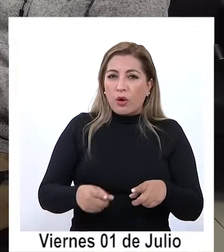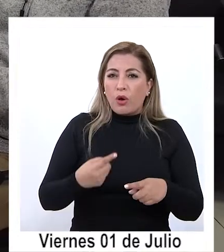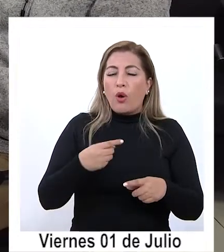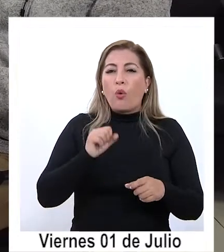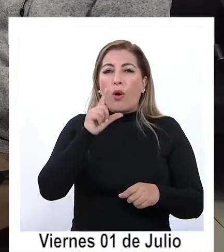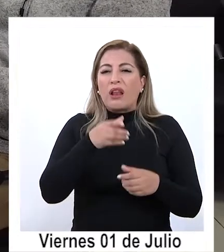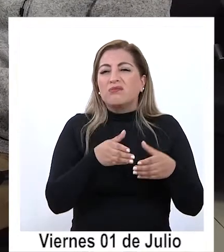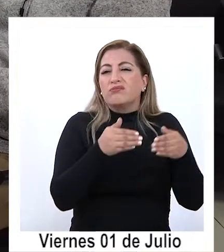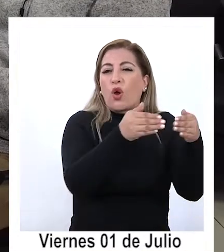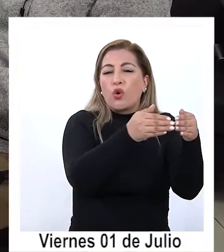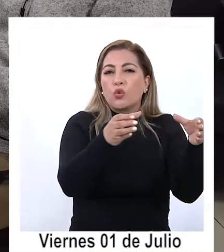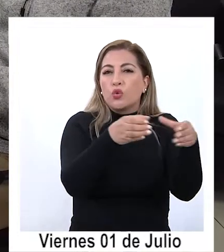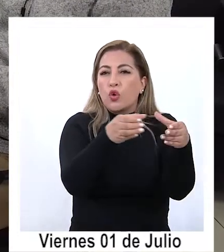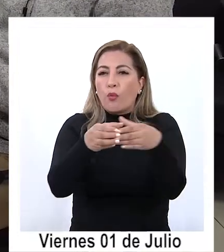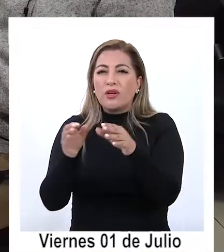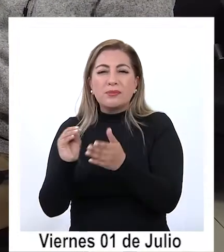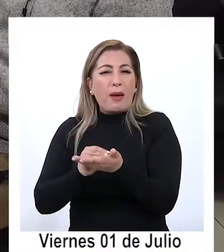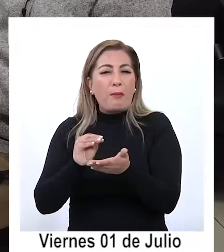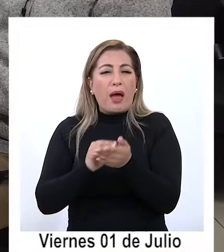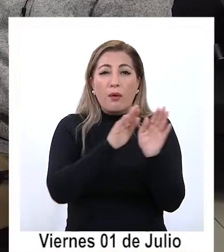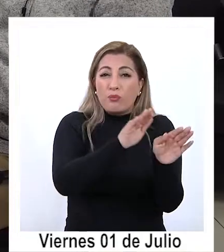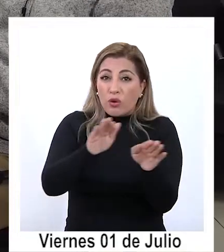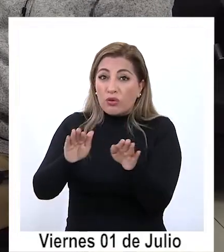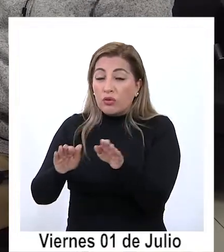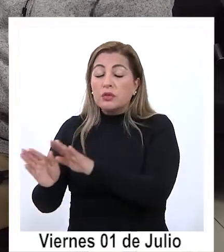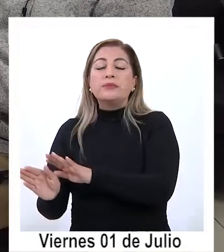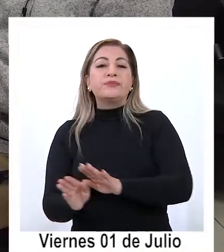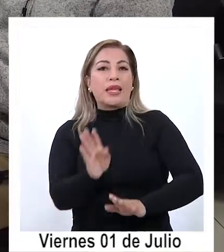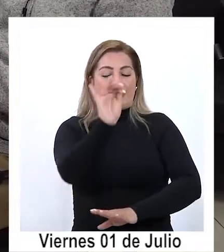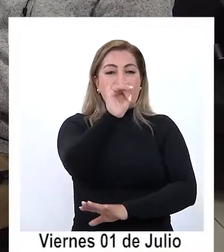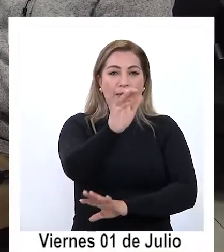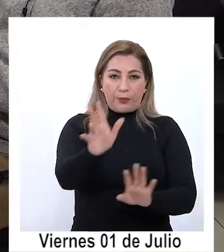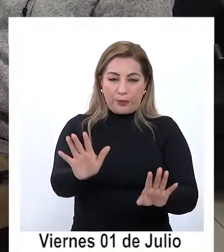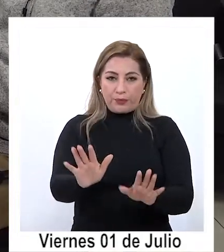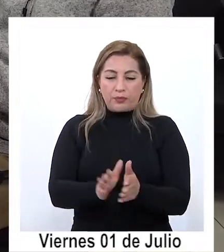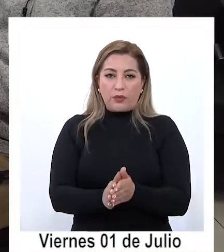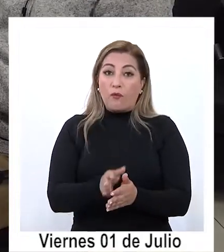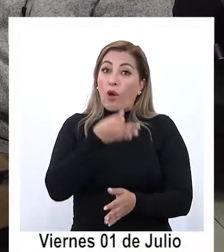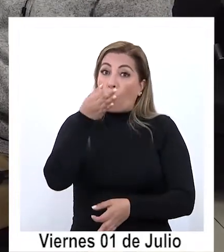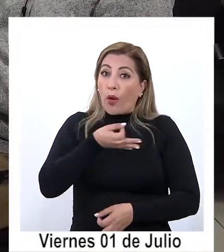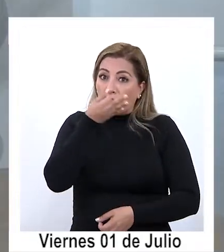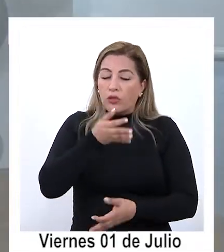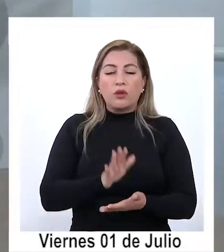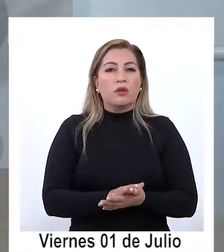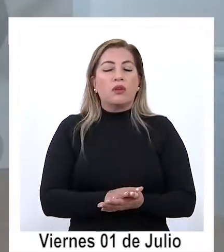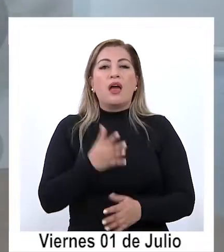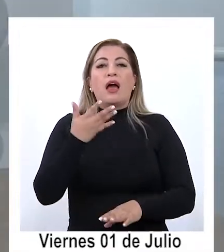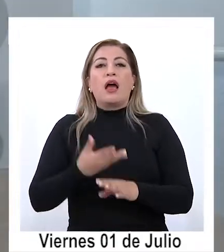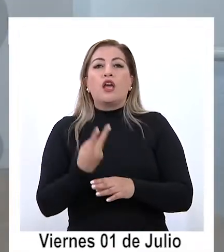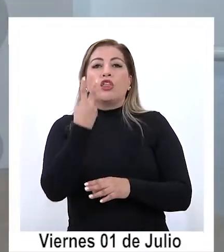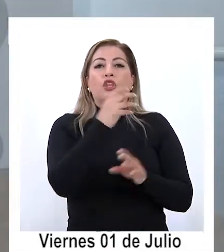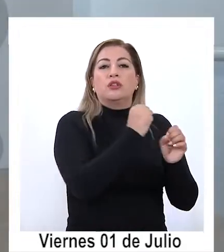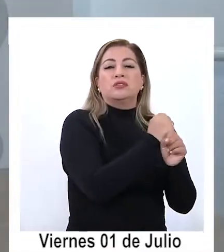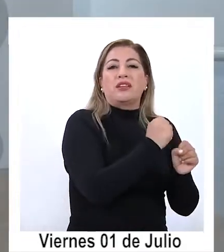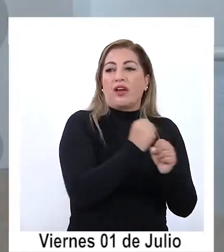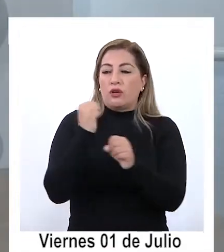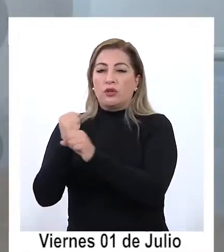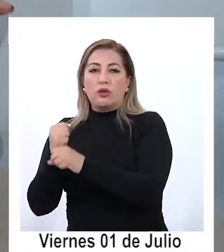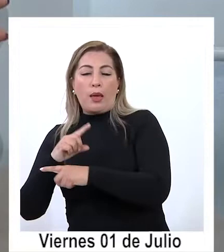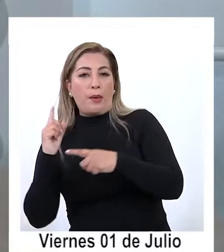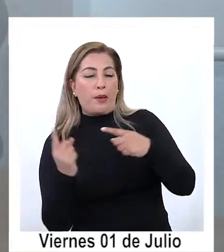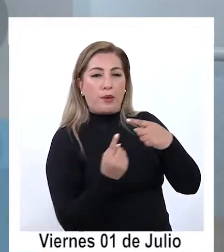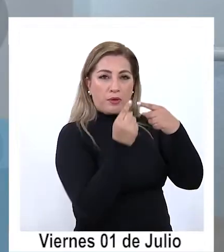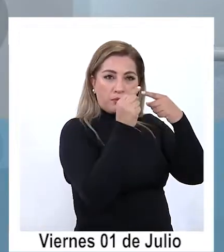sectores más que requieren más apoyo sí mire para contarle un poco nosotros tenemos dos líneas de acción la línea de acción